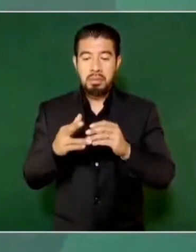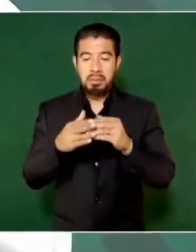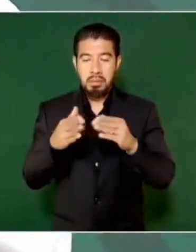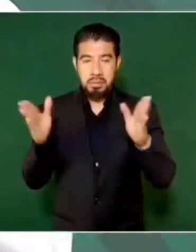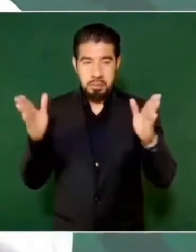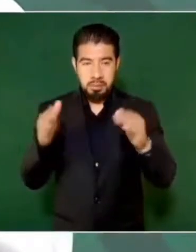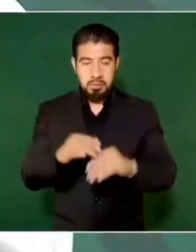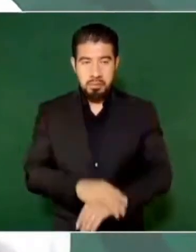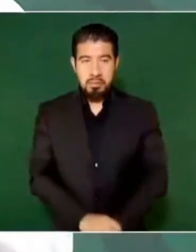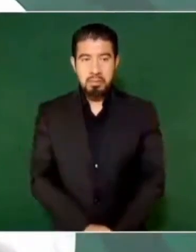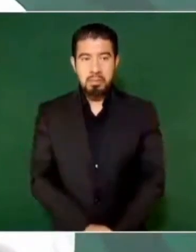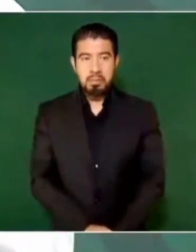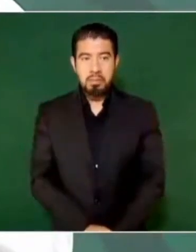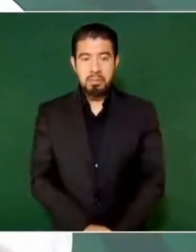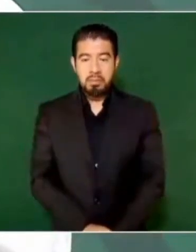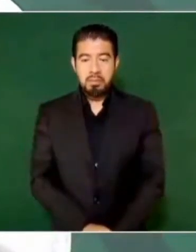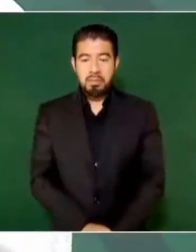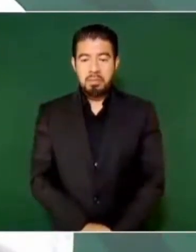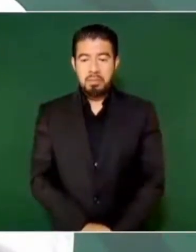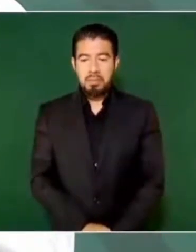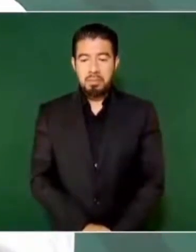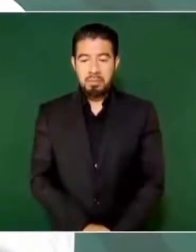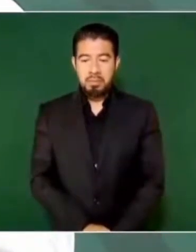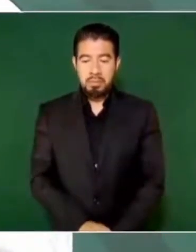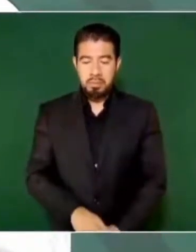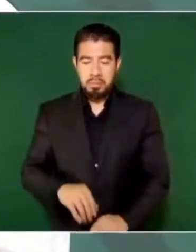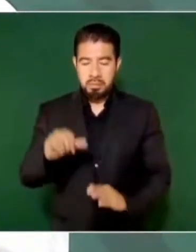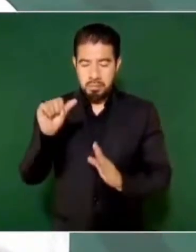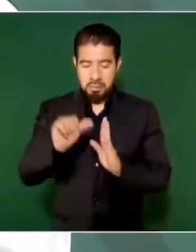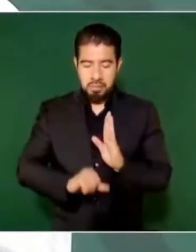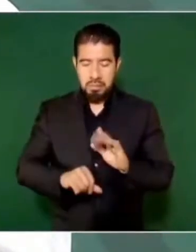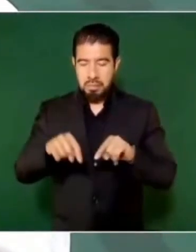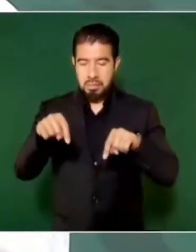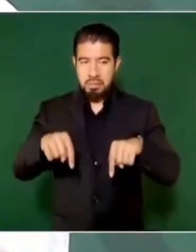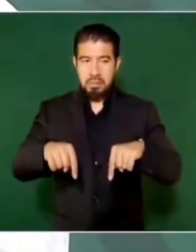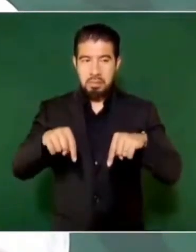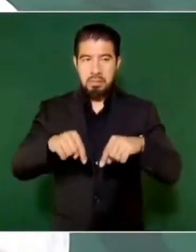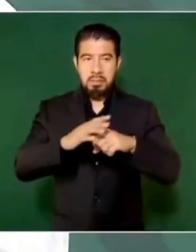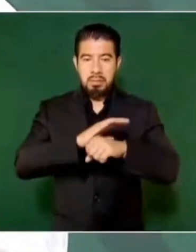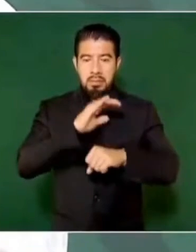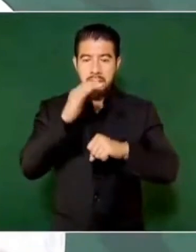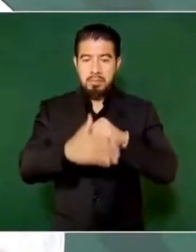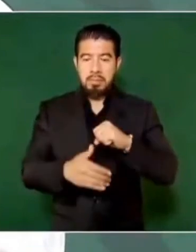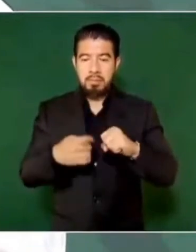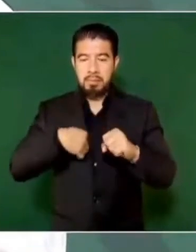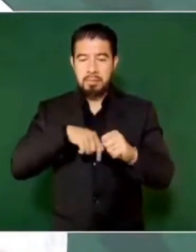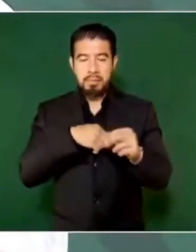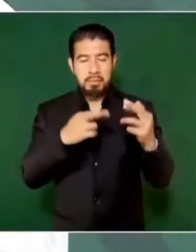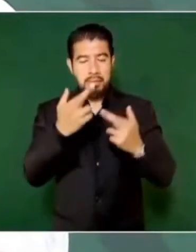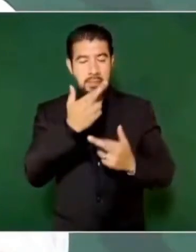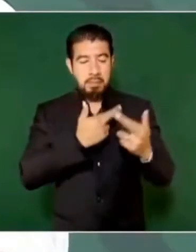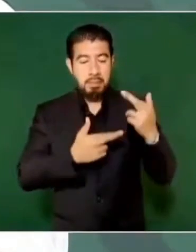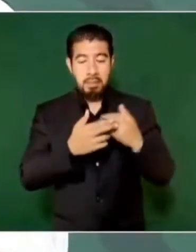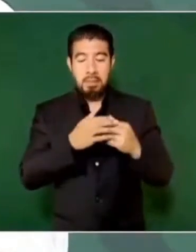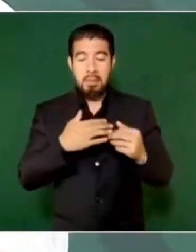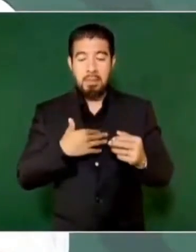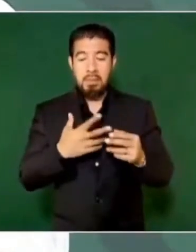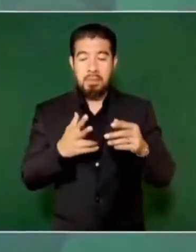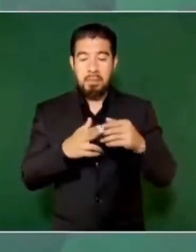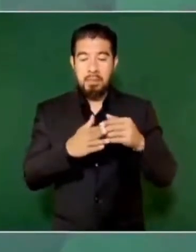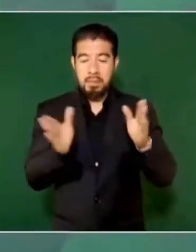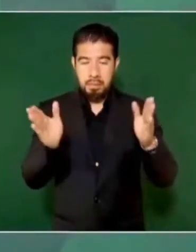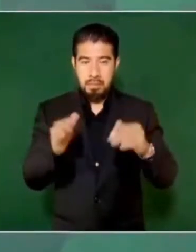A finales de este mes voy a regresar a inaugurarlo.